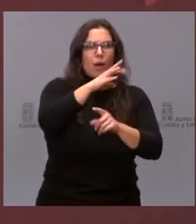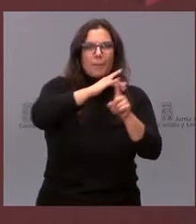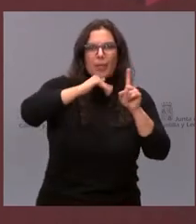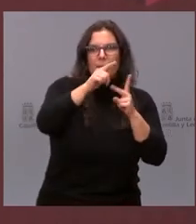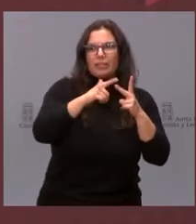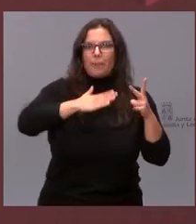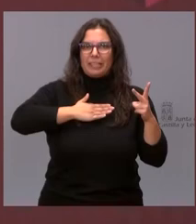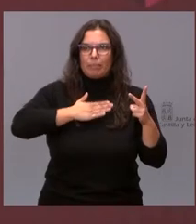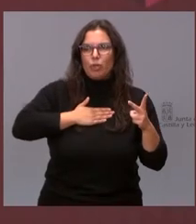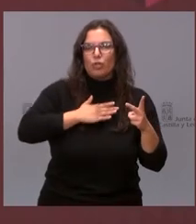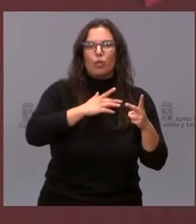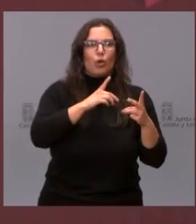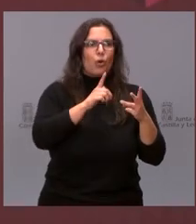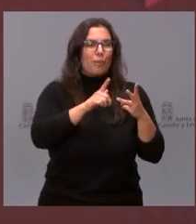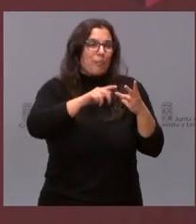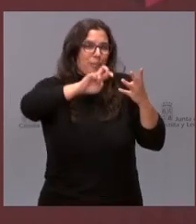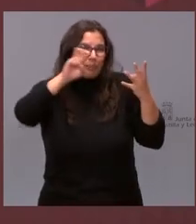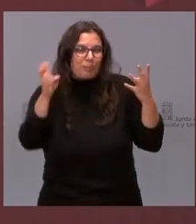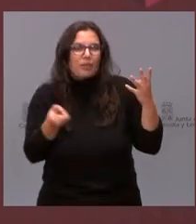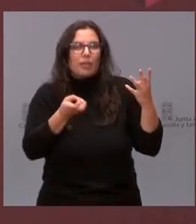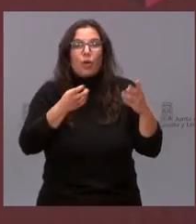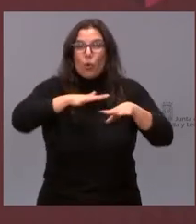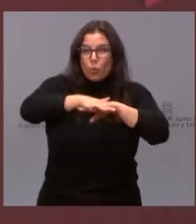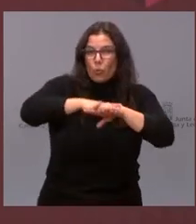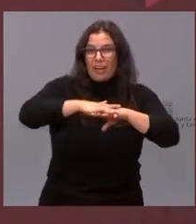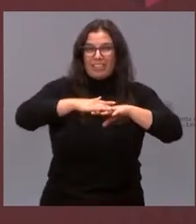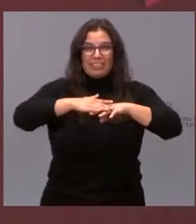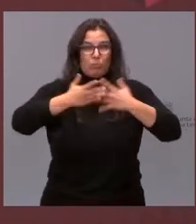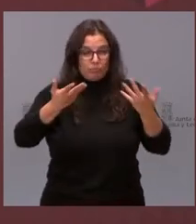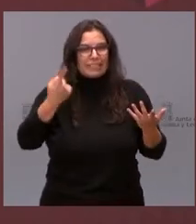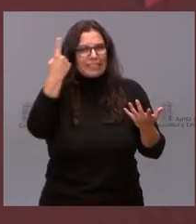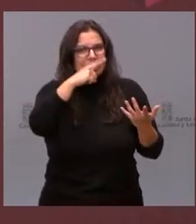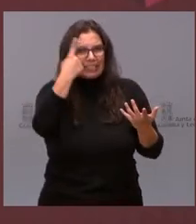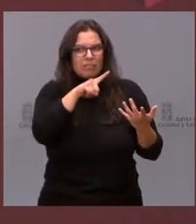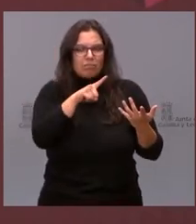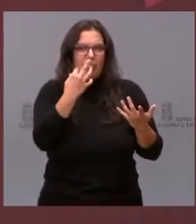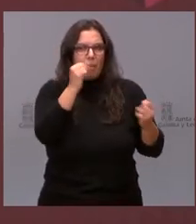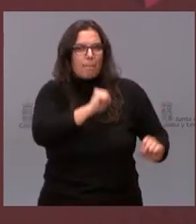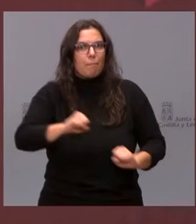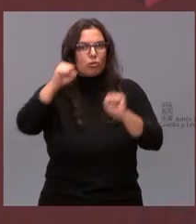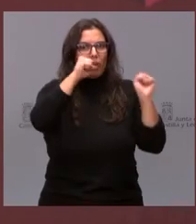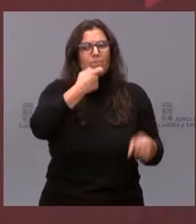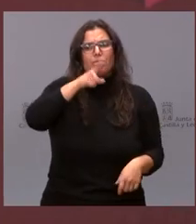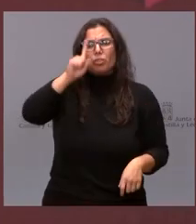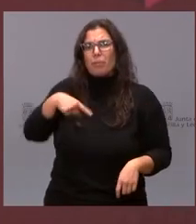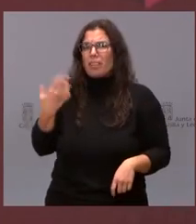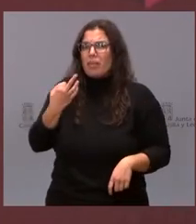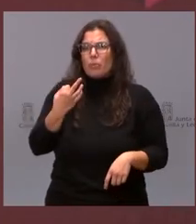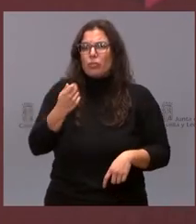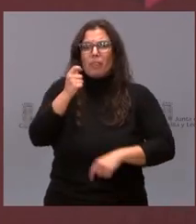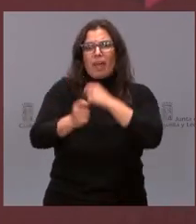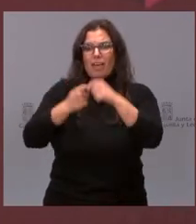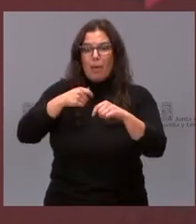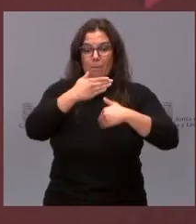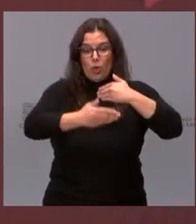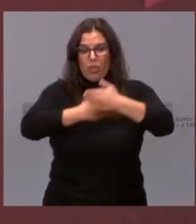patrimonio, al urbanismo, pero no es menos cierto que tenemos que simplificar los